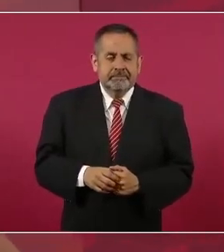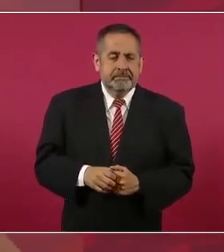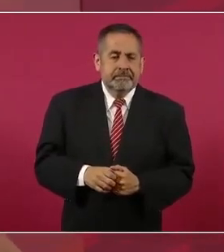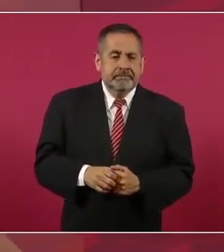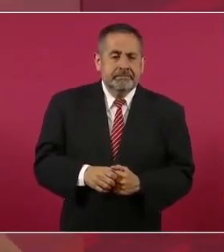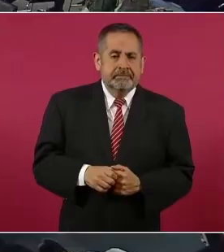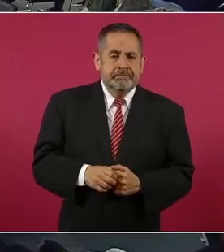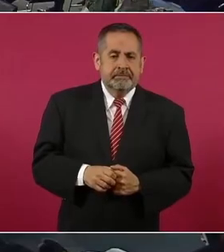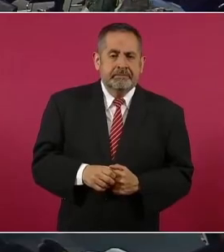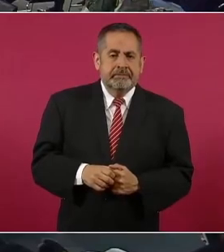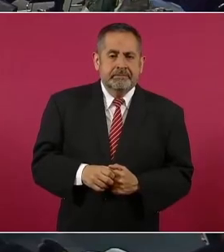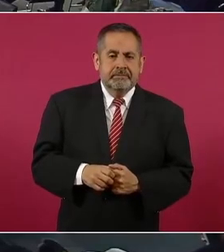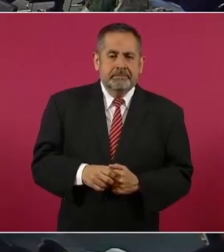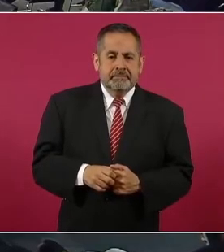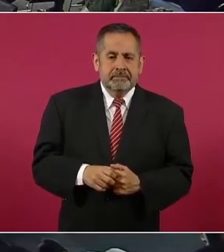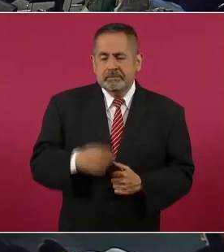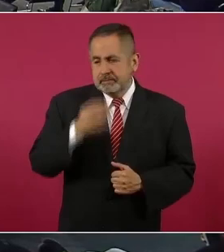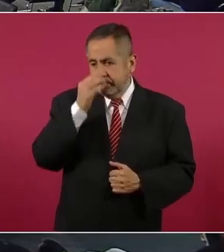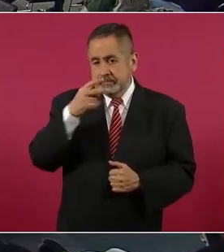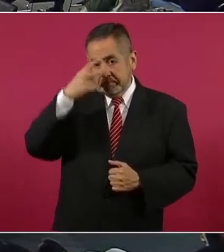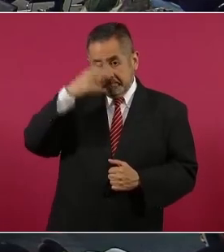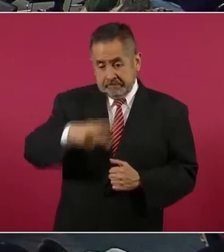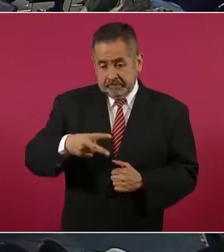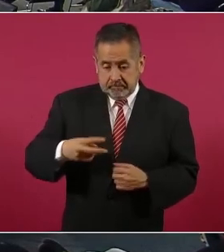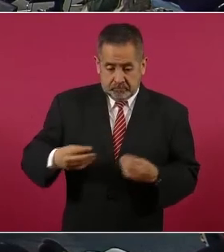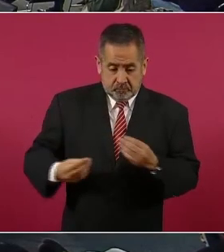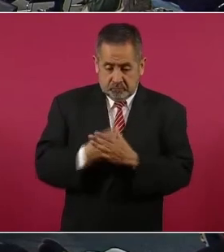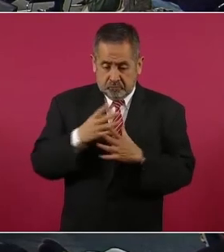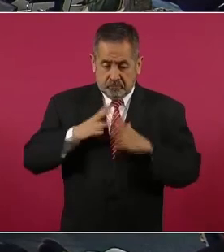que tenemos 500 años, no,